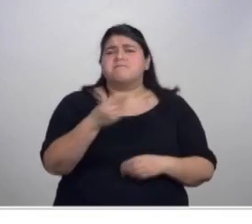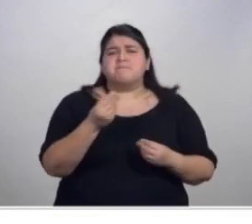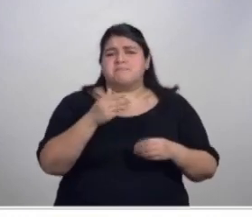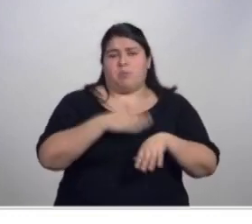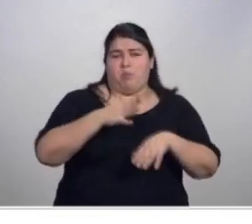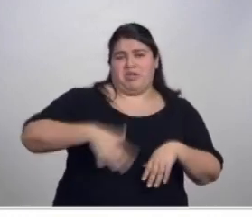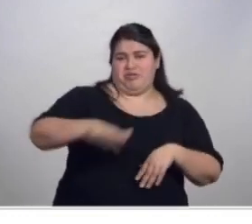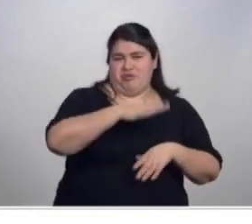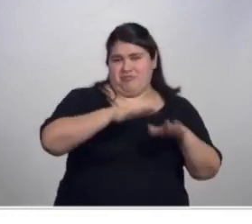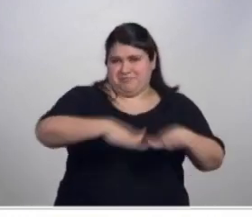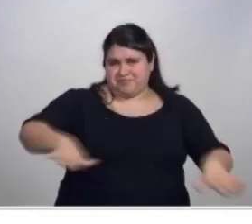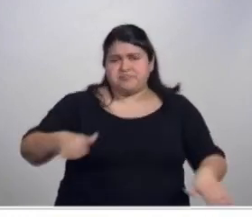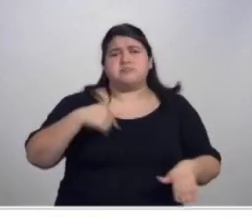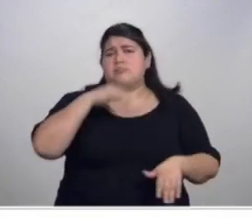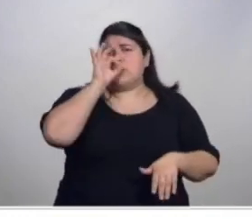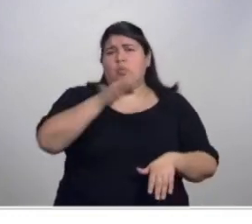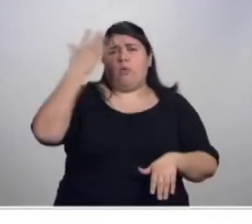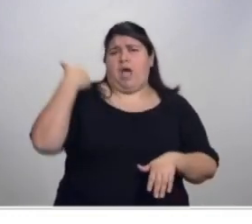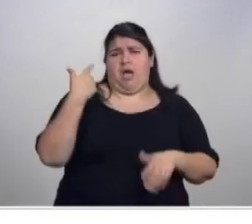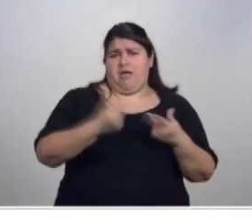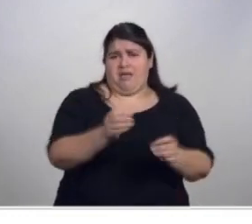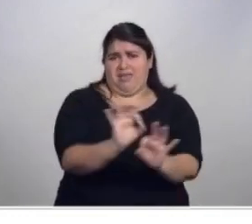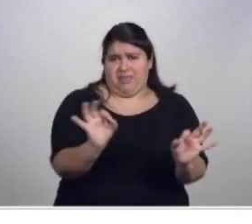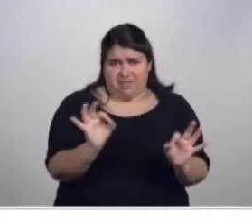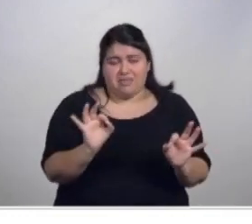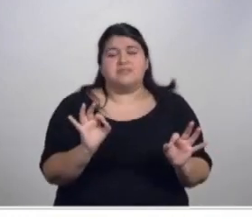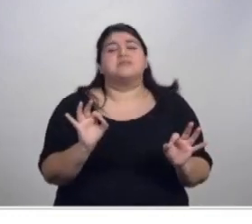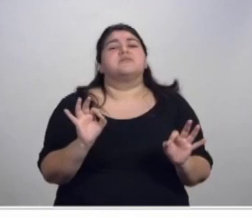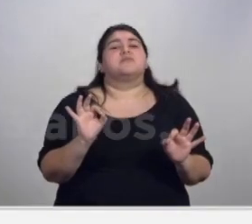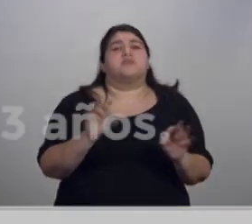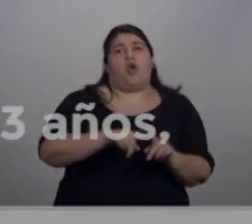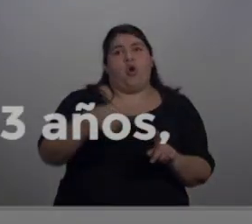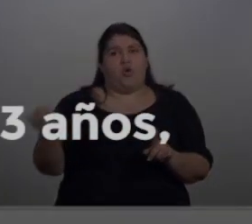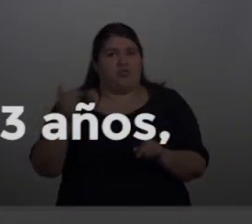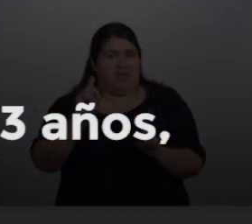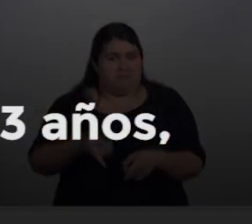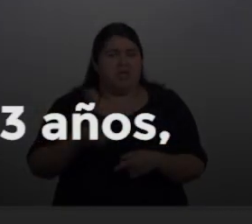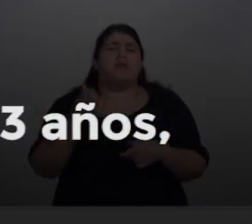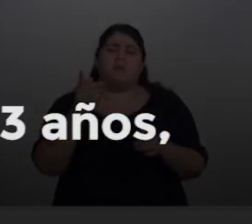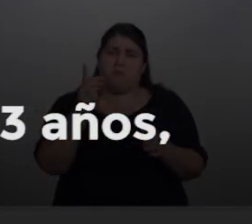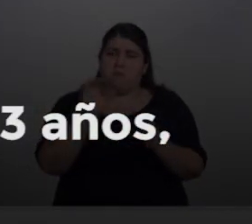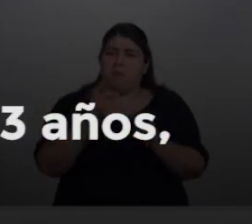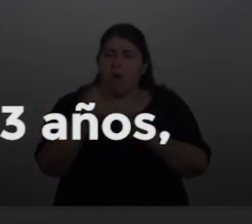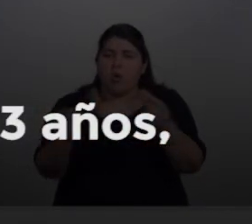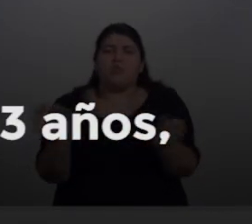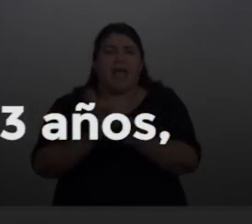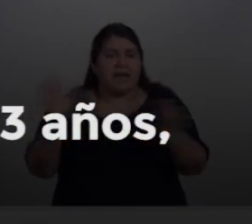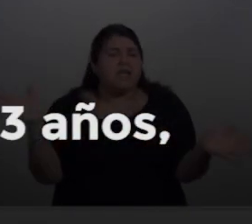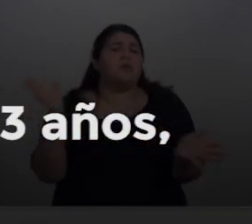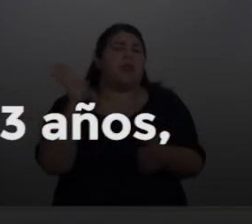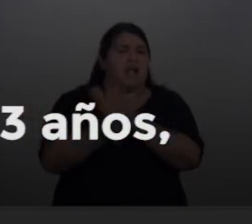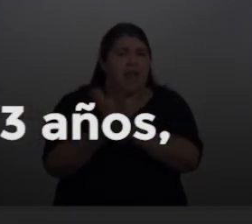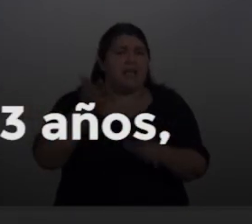de población que nunca se ha vacunado. Mientras con todos los restantes tenemos vacuna libre, gratuita y federal